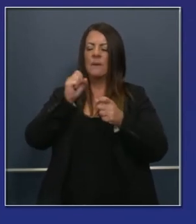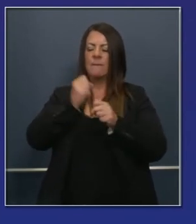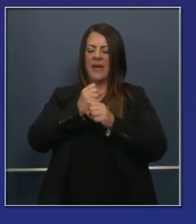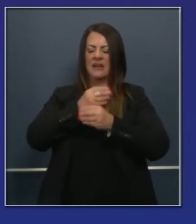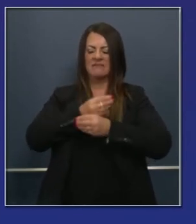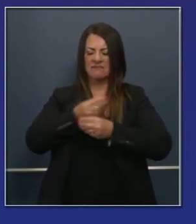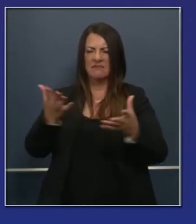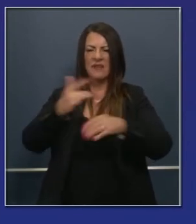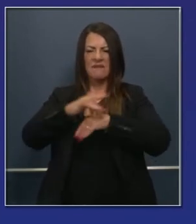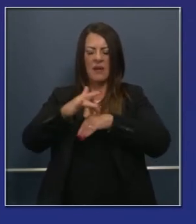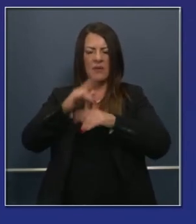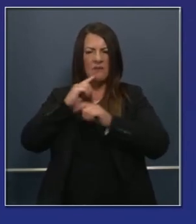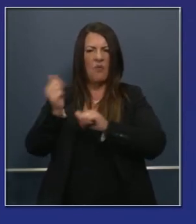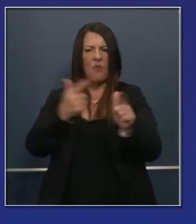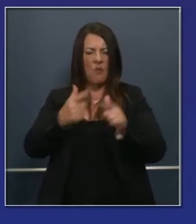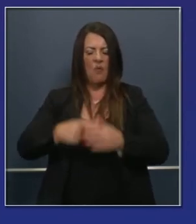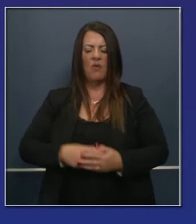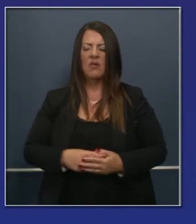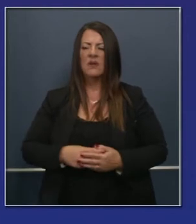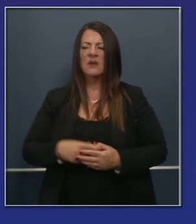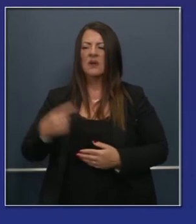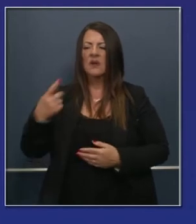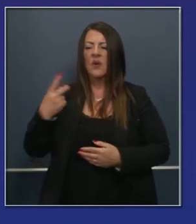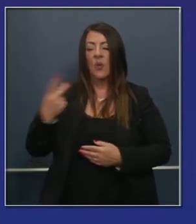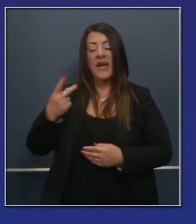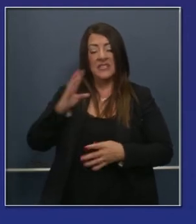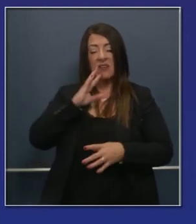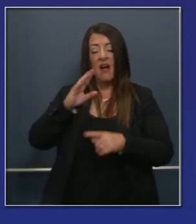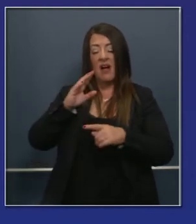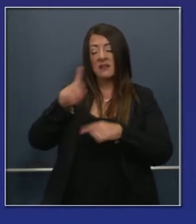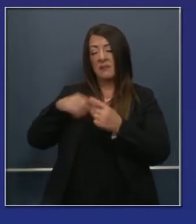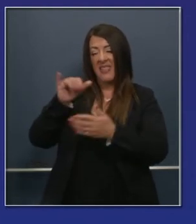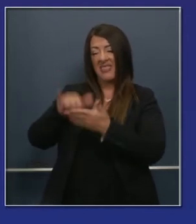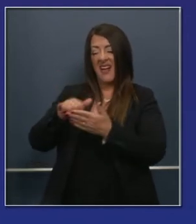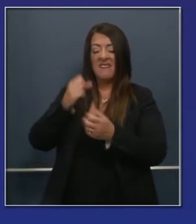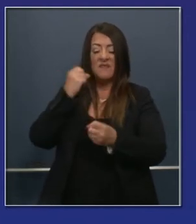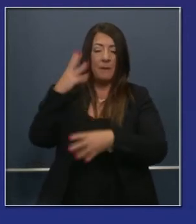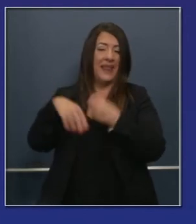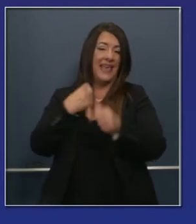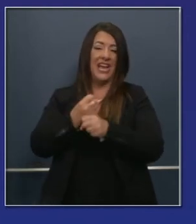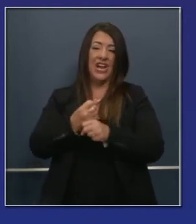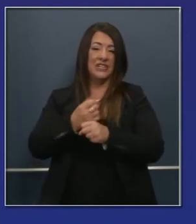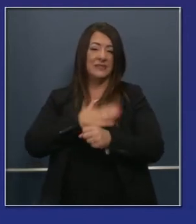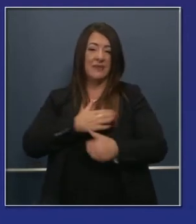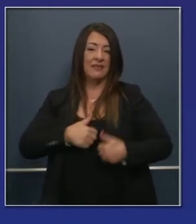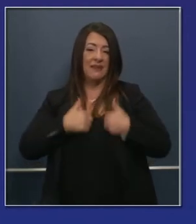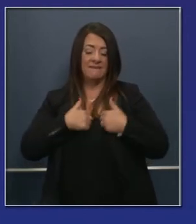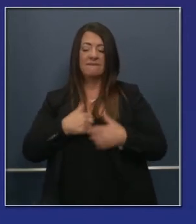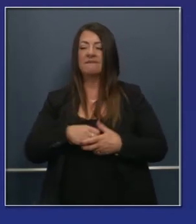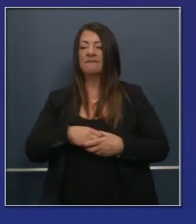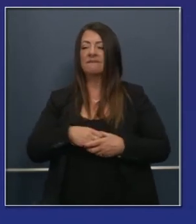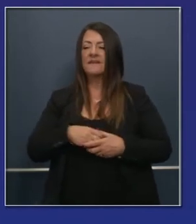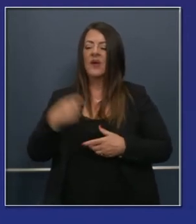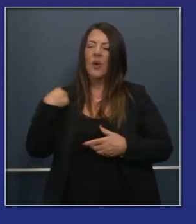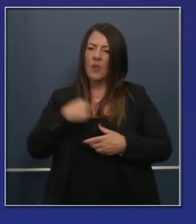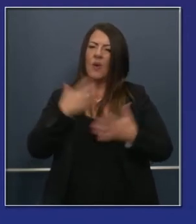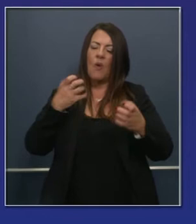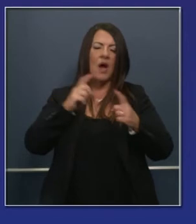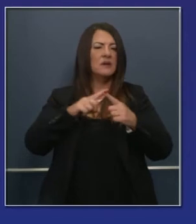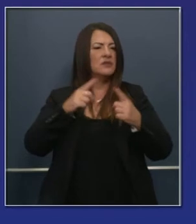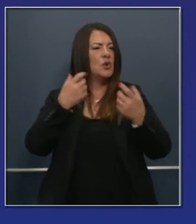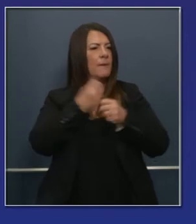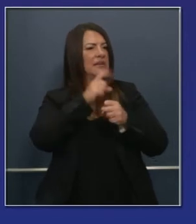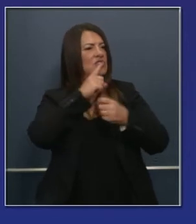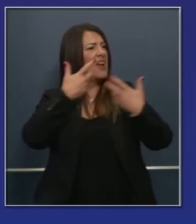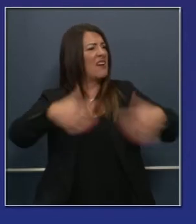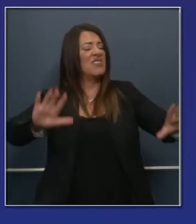Y él lo mencionó, hemos estado hablando de esta brecha digital durante casi toda nuestra vida. Queremos ir más allá